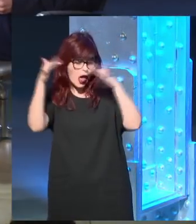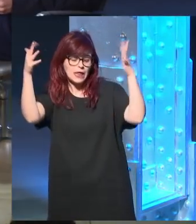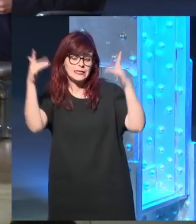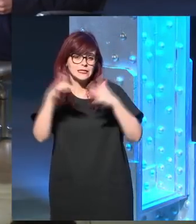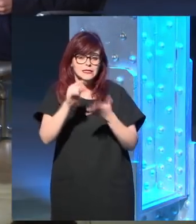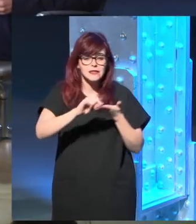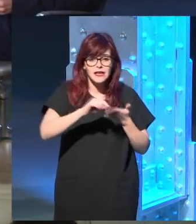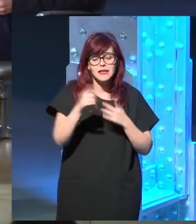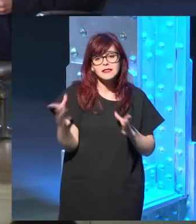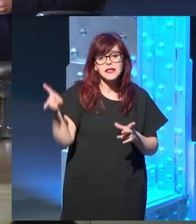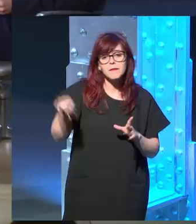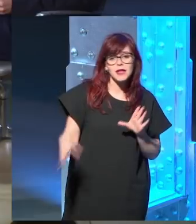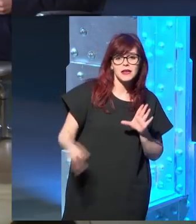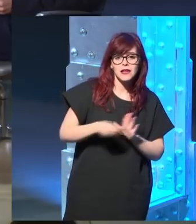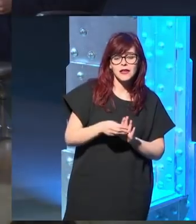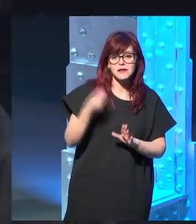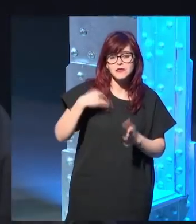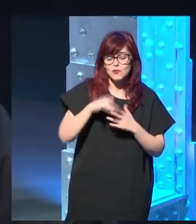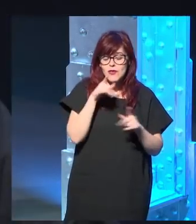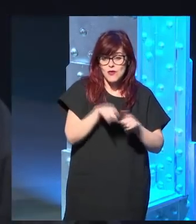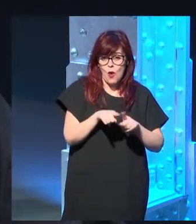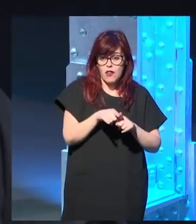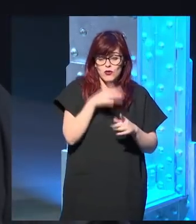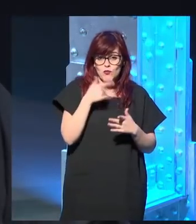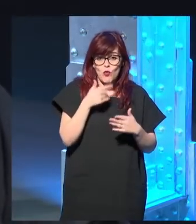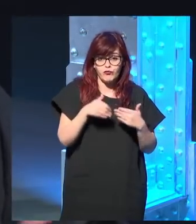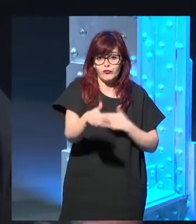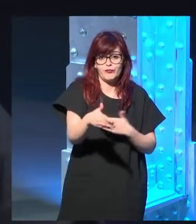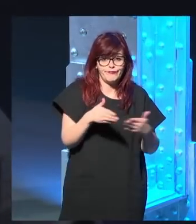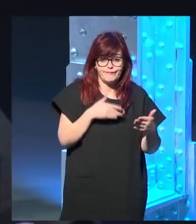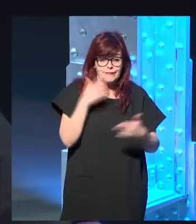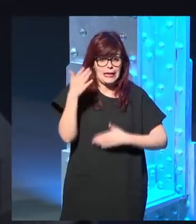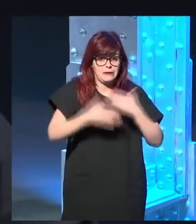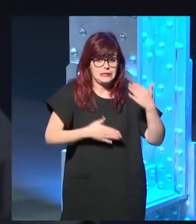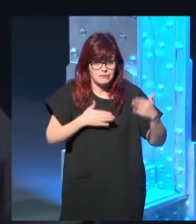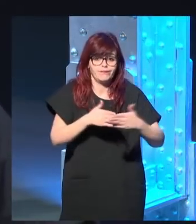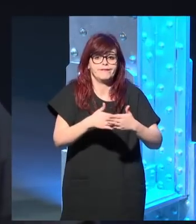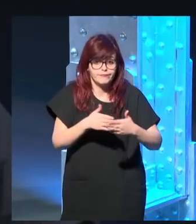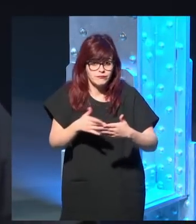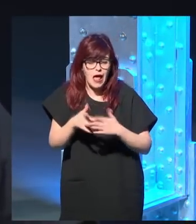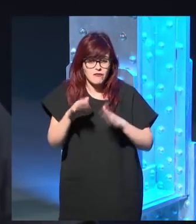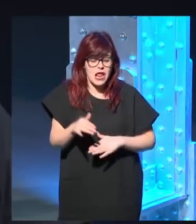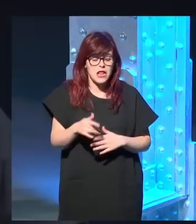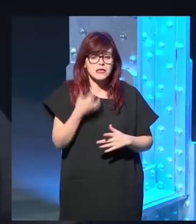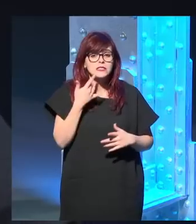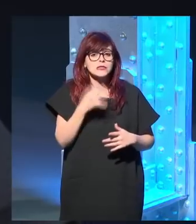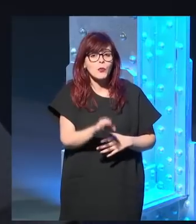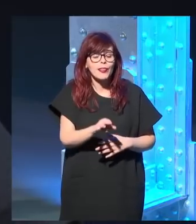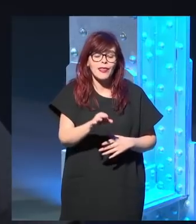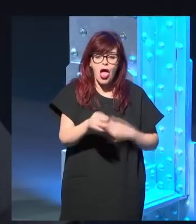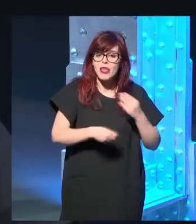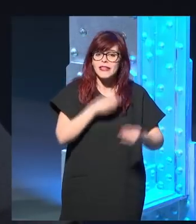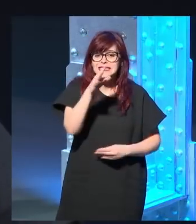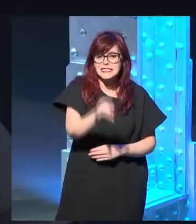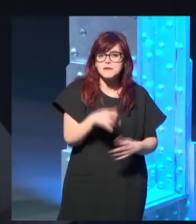en las generales de la ley del callejón sin salida, ¿no? Se lo puede hacer, sí, puede salir algo